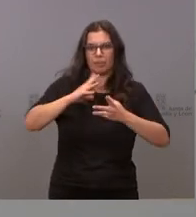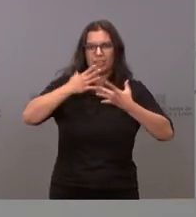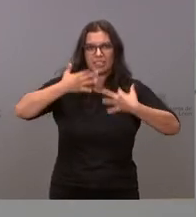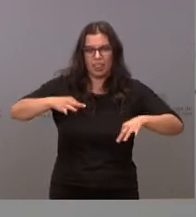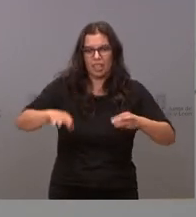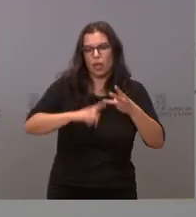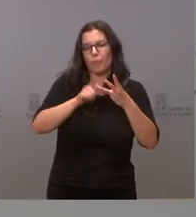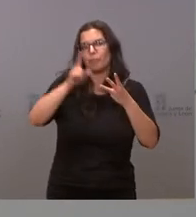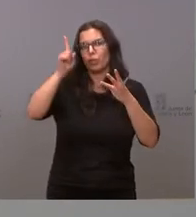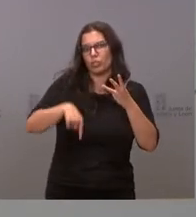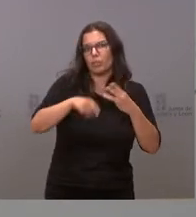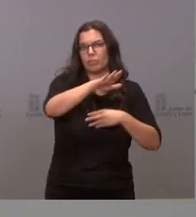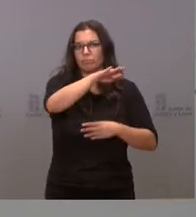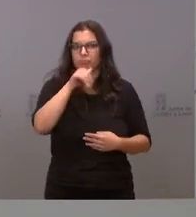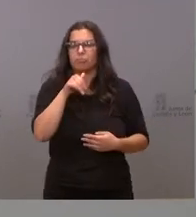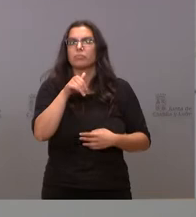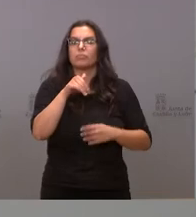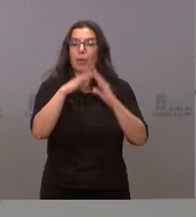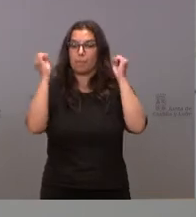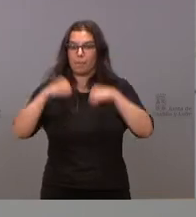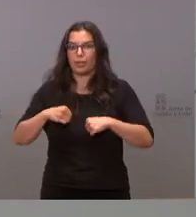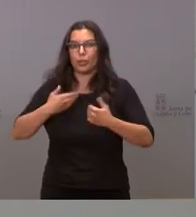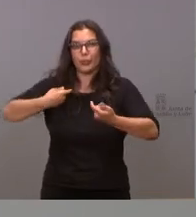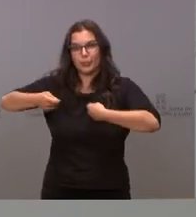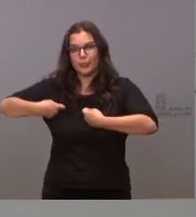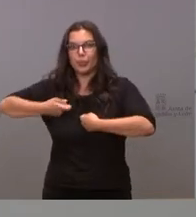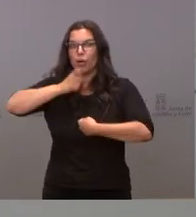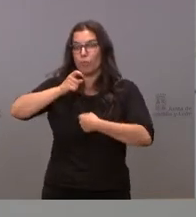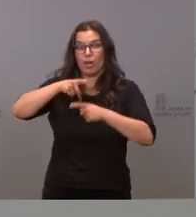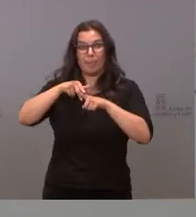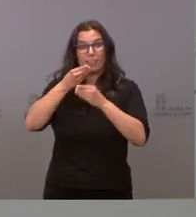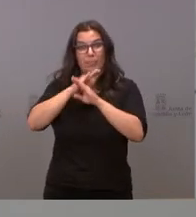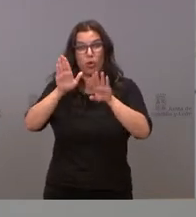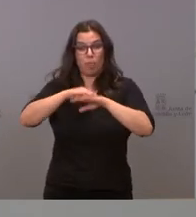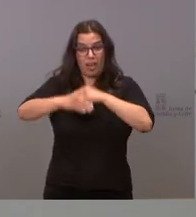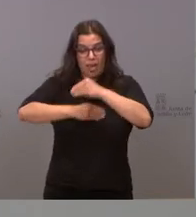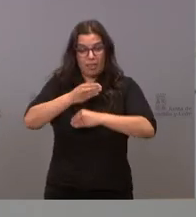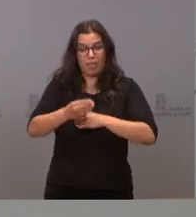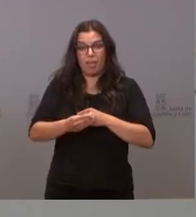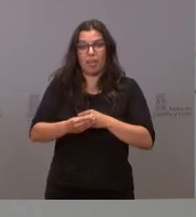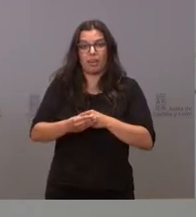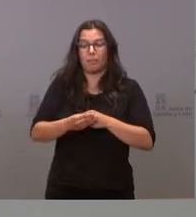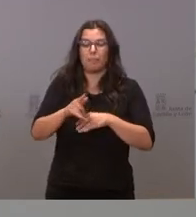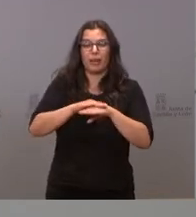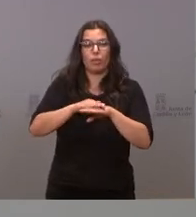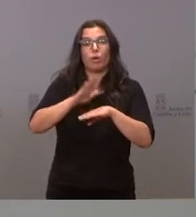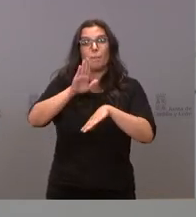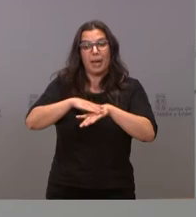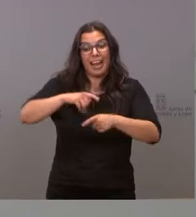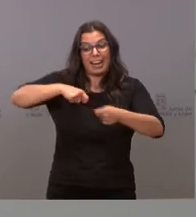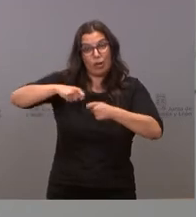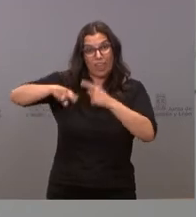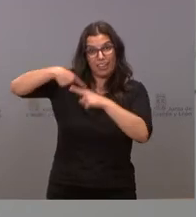pactos que iban a ser el mejor instrumento para negociar los